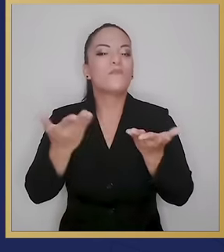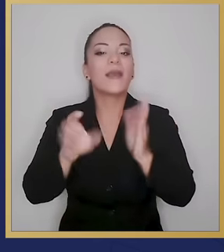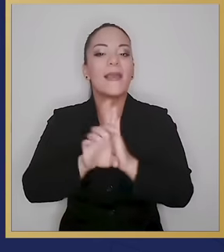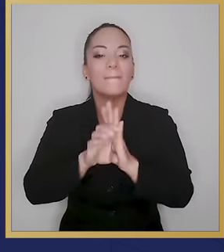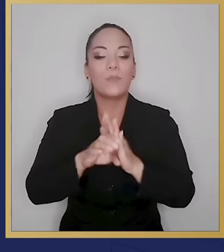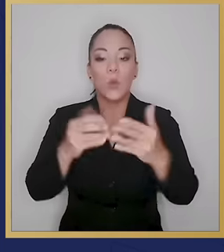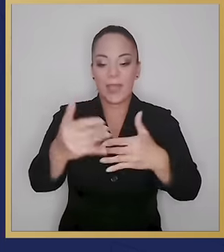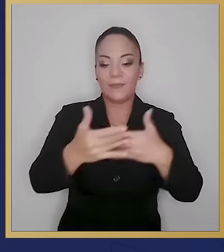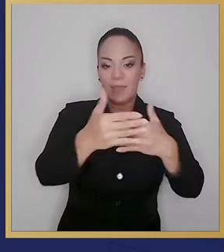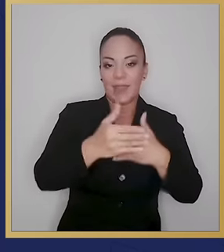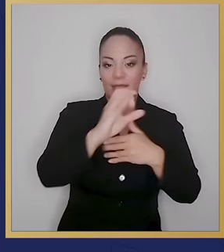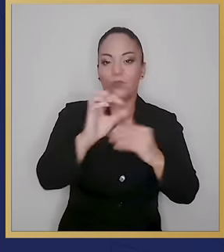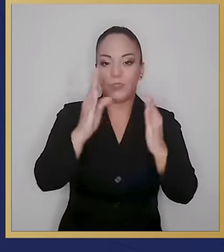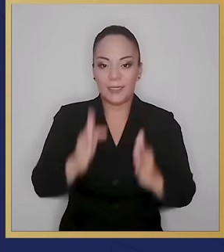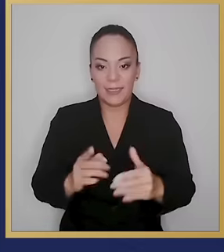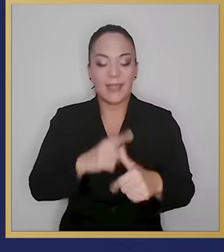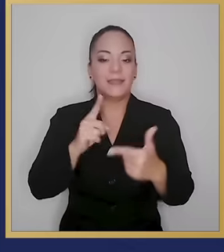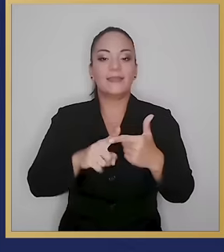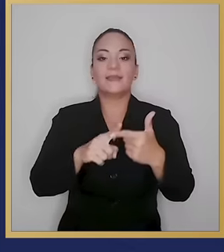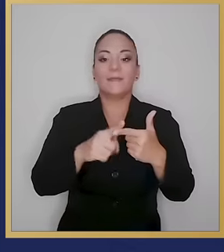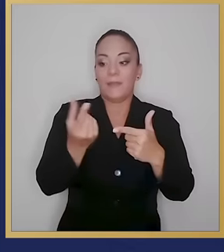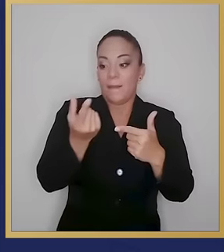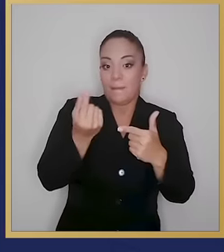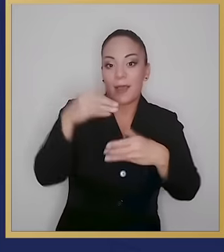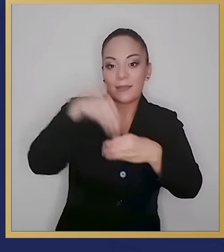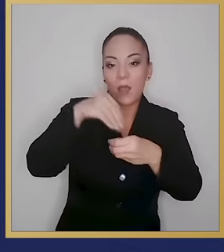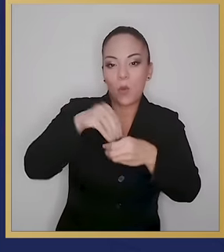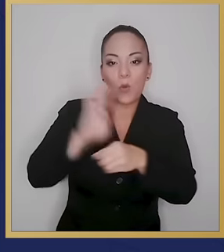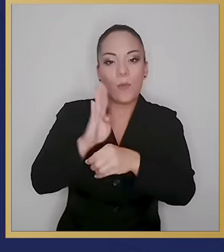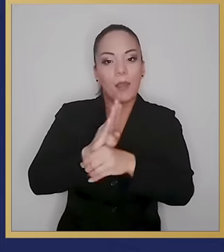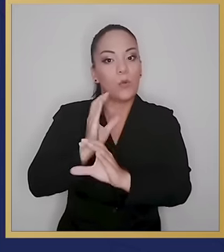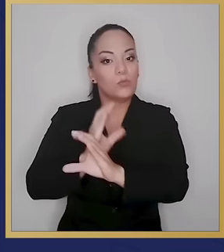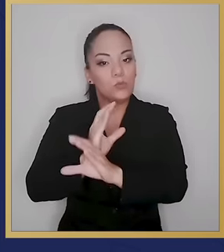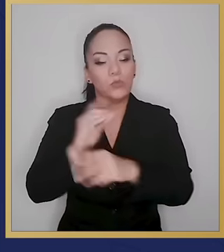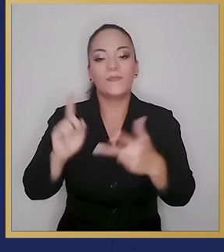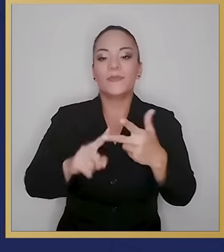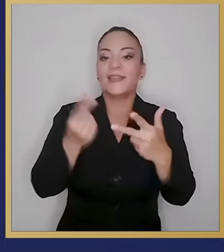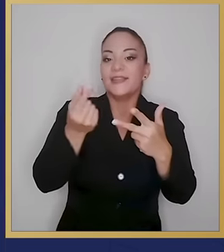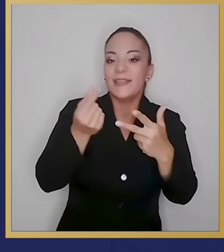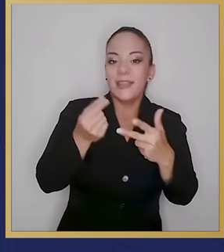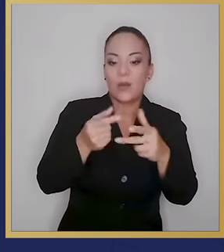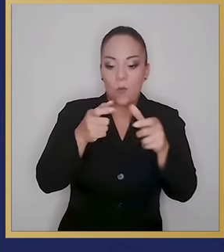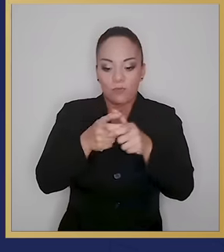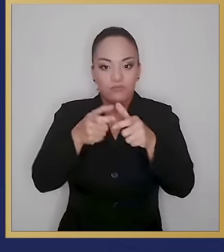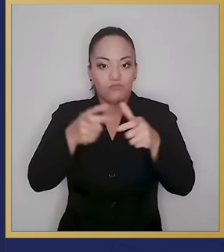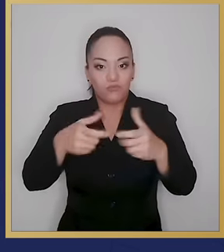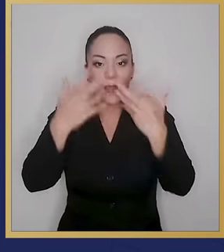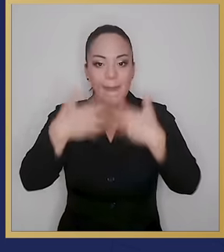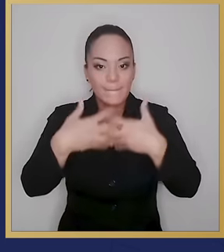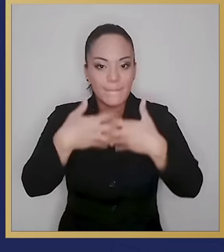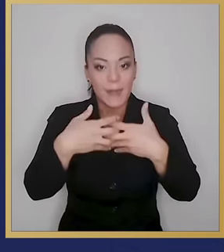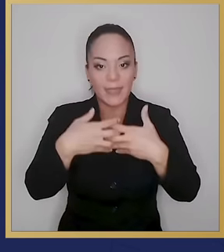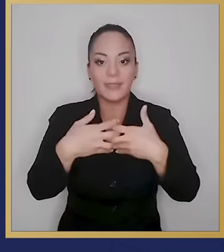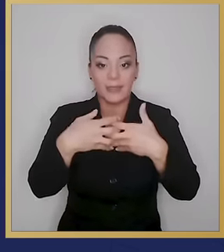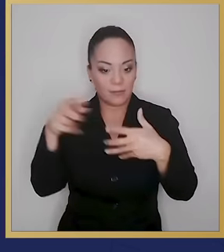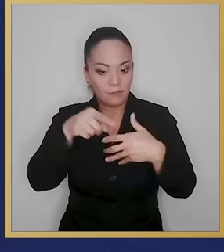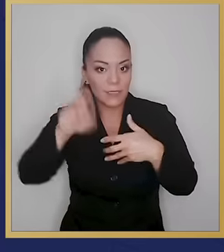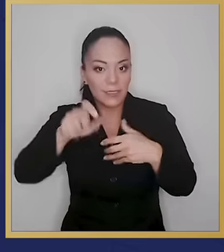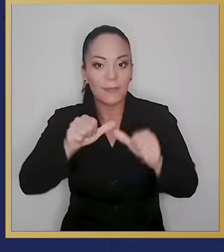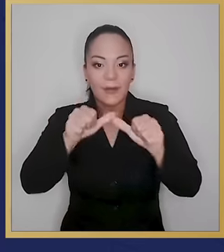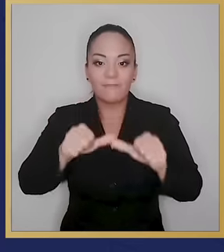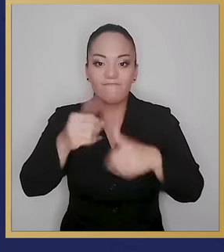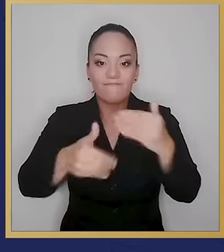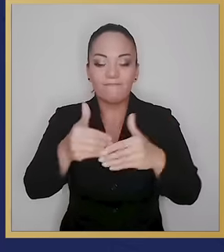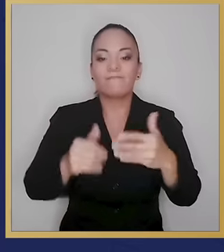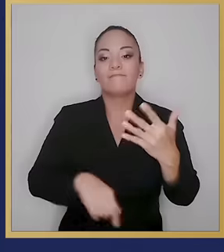expedientes médicos de los costarricenses, el ahorro de todos que tanto nos cuesta hacer, el dinero de las pequeñas y medianas empresas para seguir